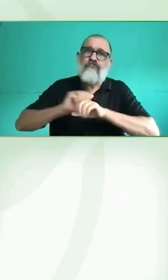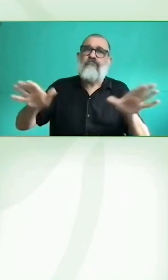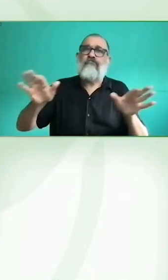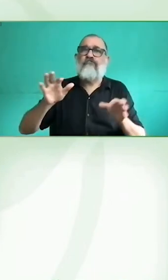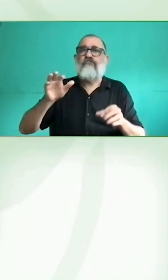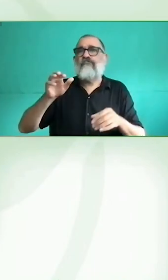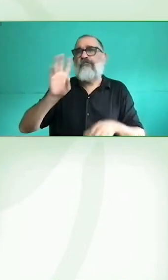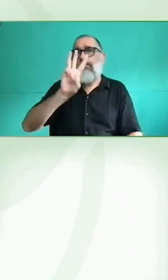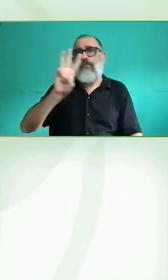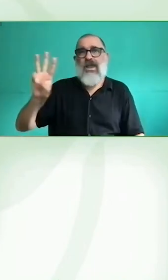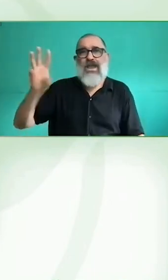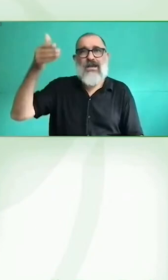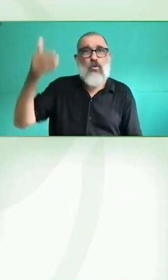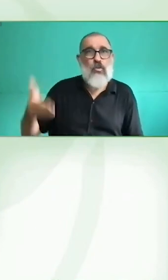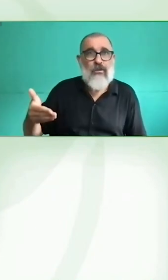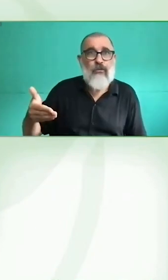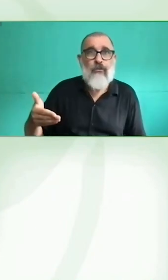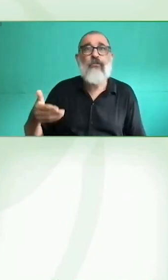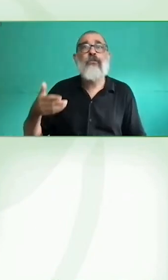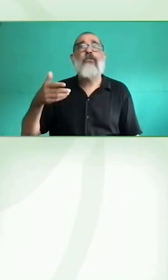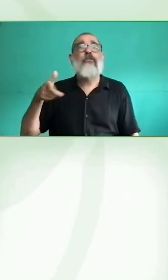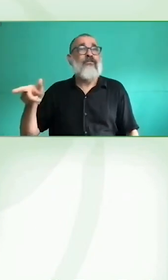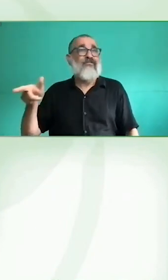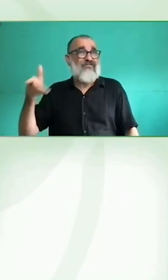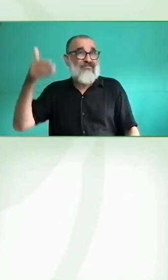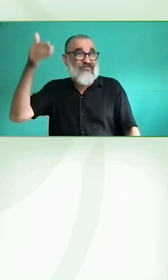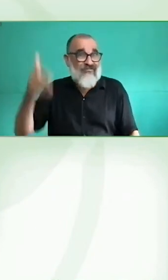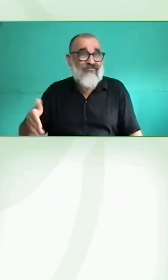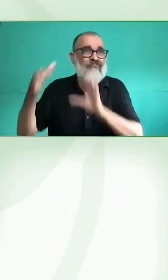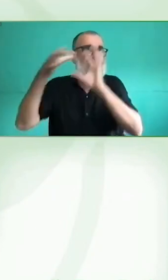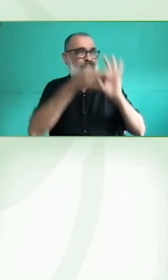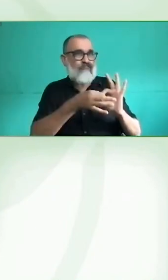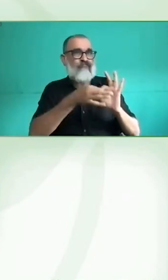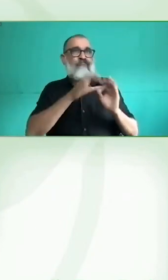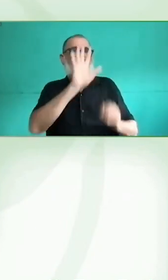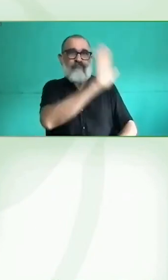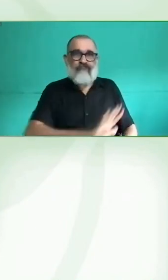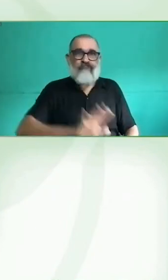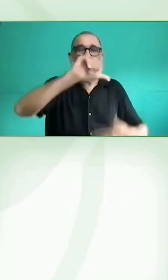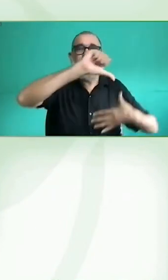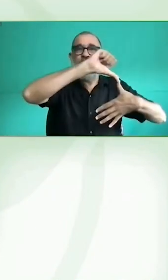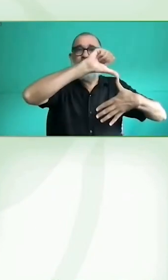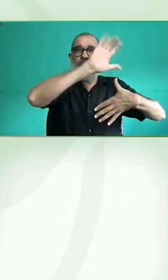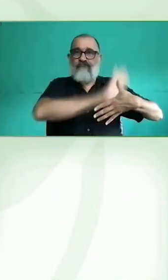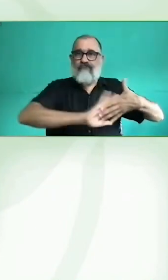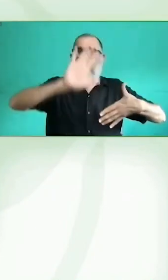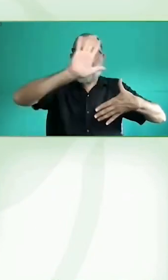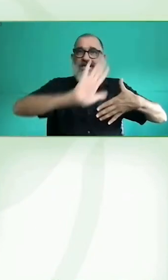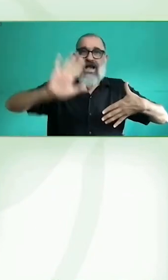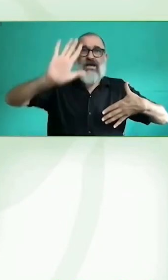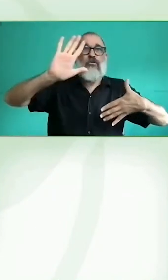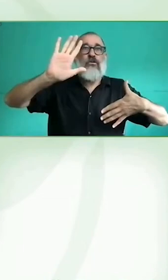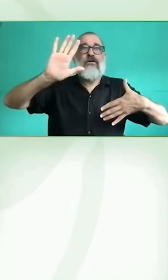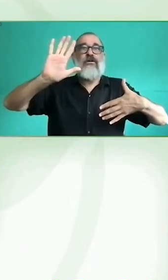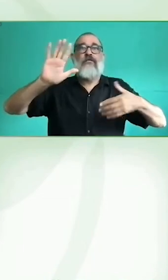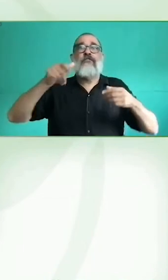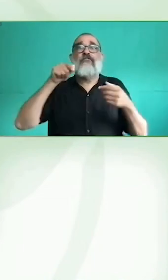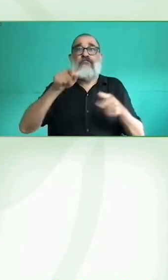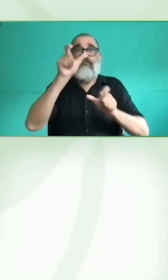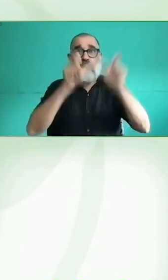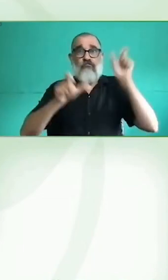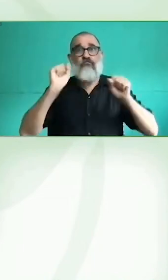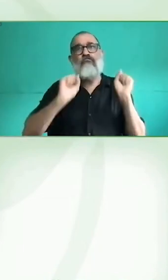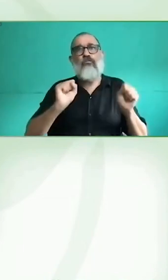sus necesidades, aunque se encuentren en regiones más remotas. Es cierto que algunos de estos productos son bastante costosos,